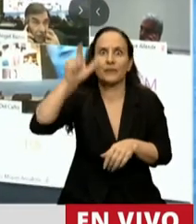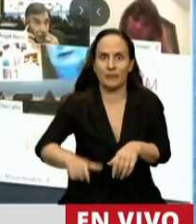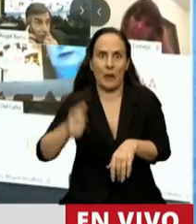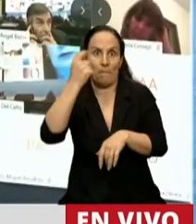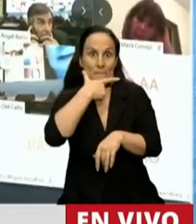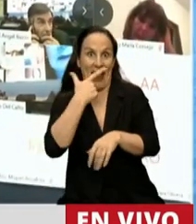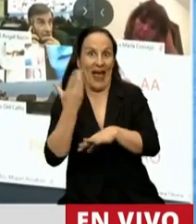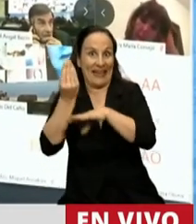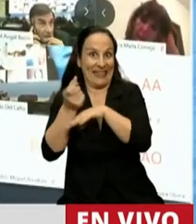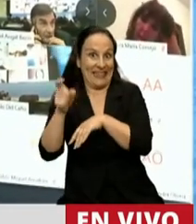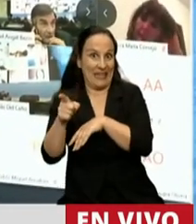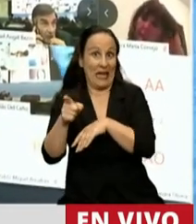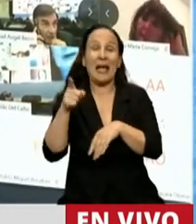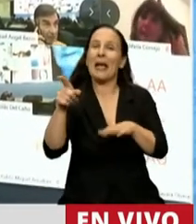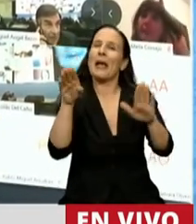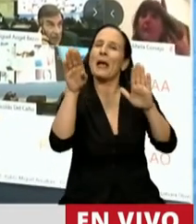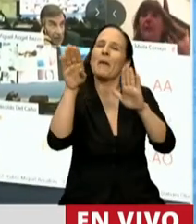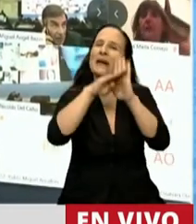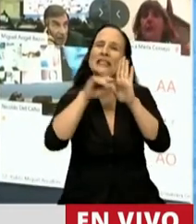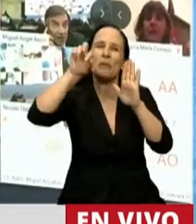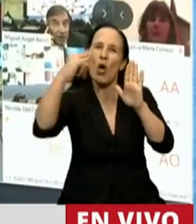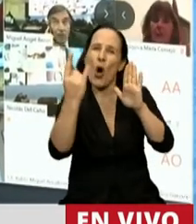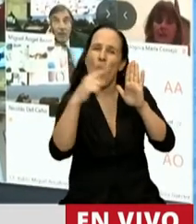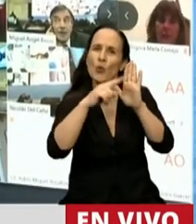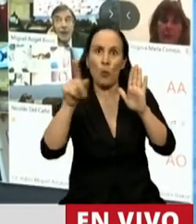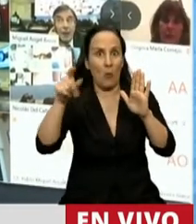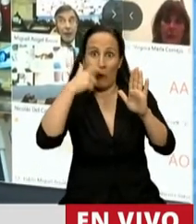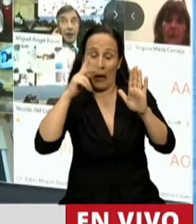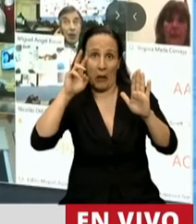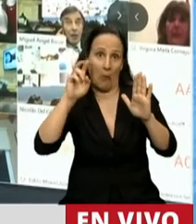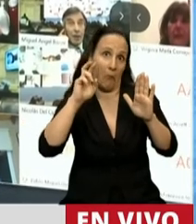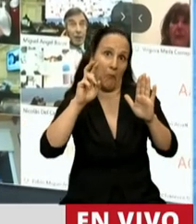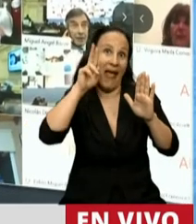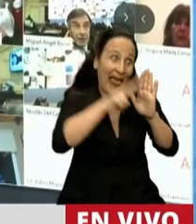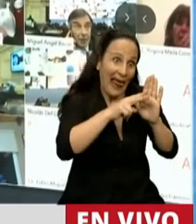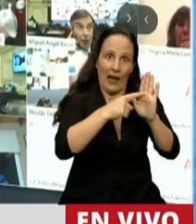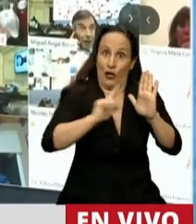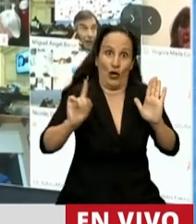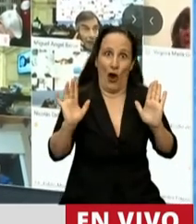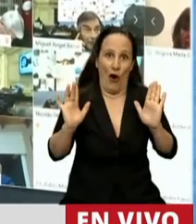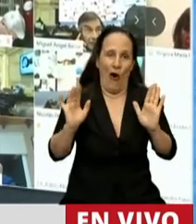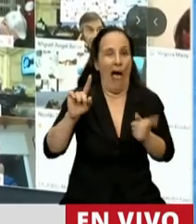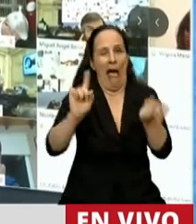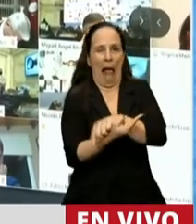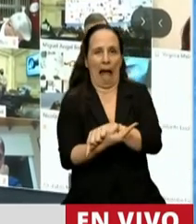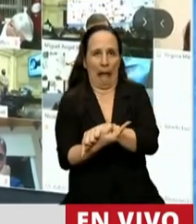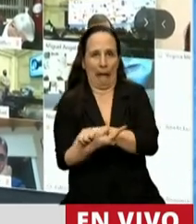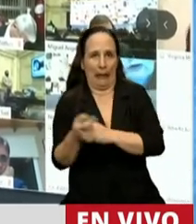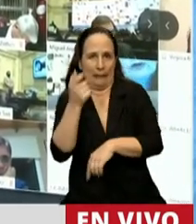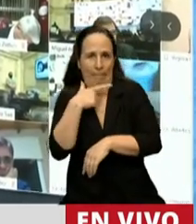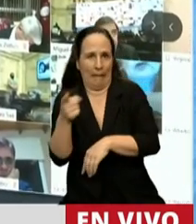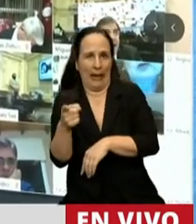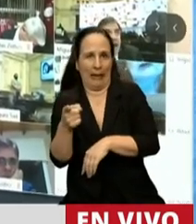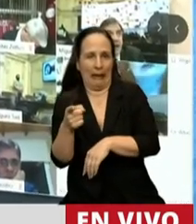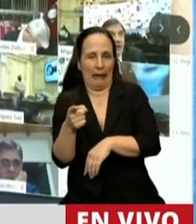respetó el principio de sostenibilidad. Muy por el contrario, condujo a los argentinos y